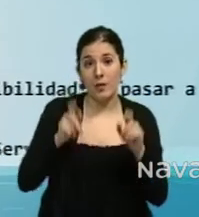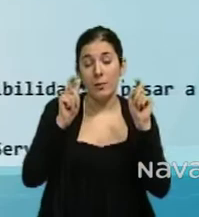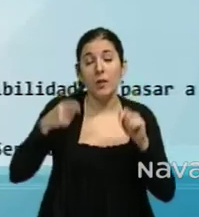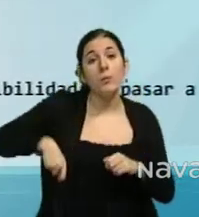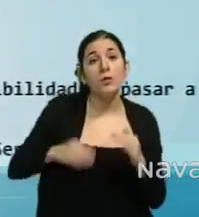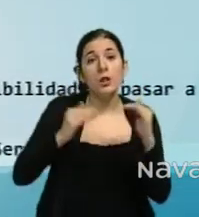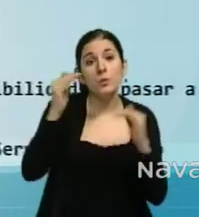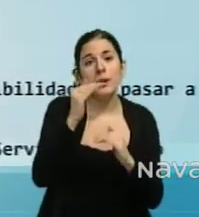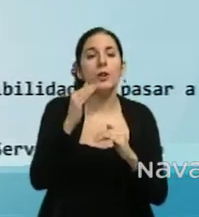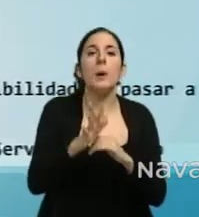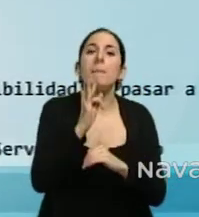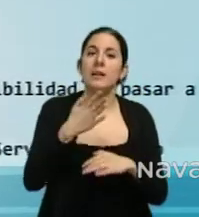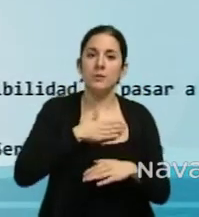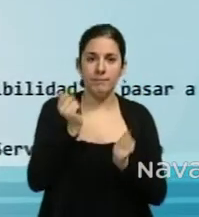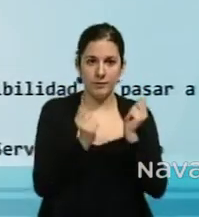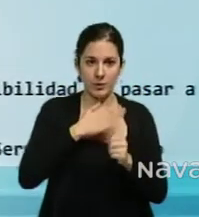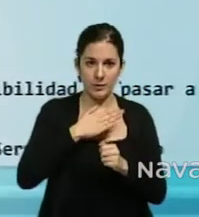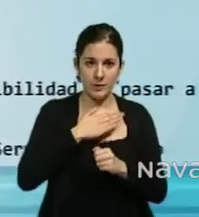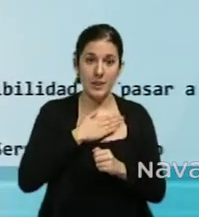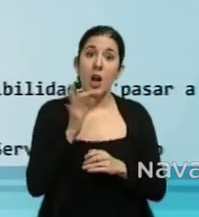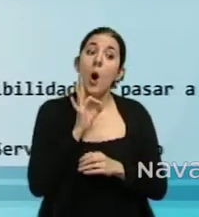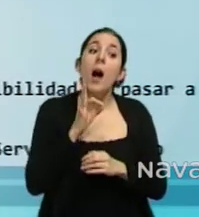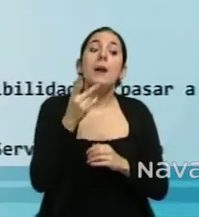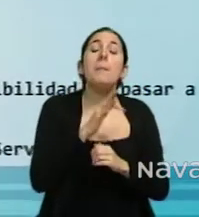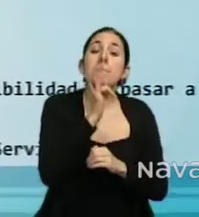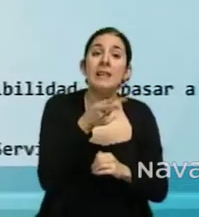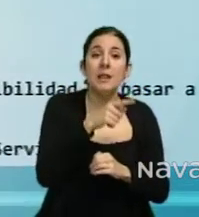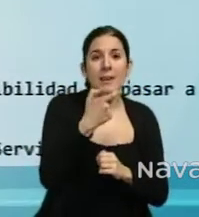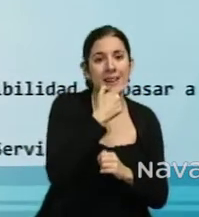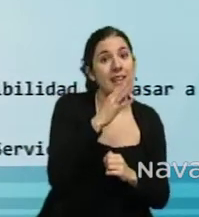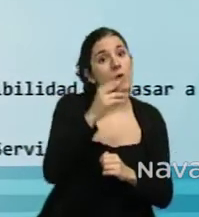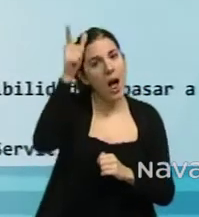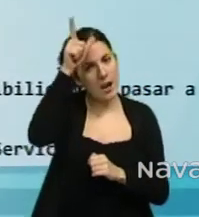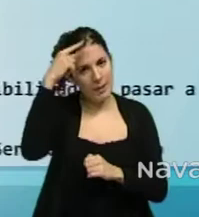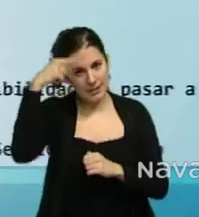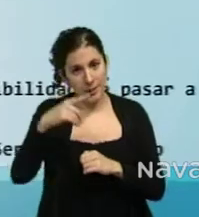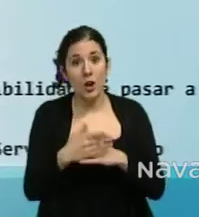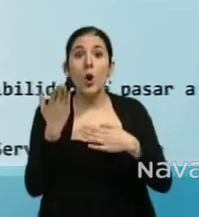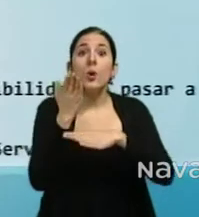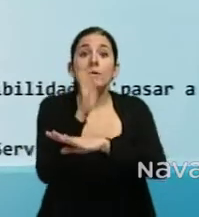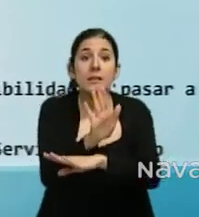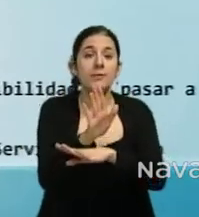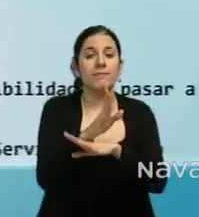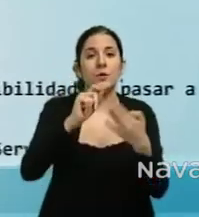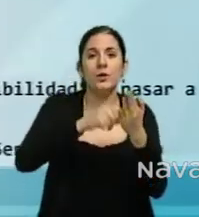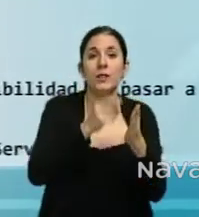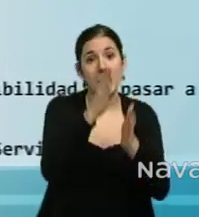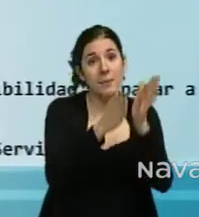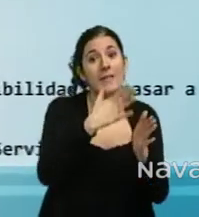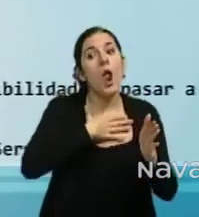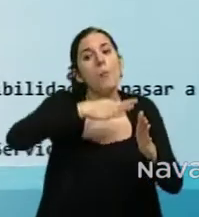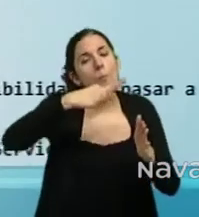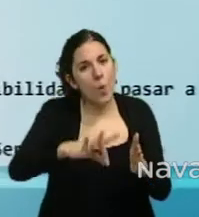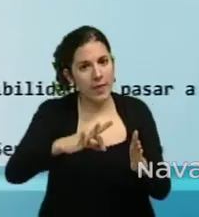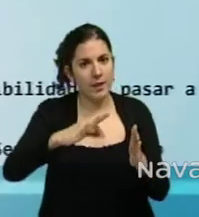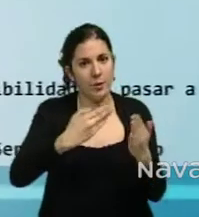permiso de conducir y dominio de inglés o alemán. La empresa ofrece un contrato eventual a jornada completa con posibilidad de pasar a fijo. Puedes